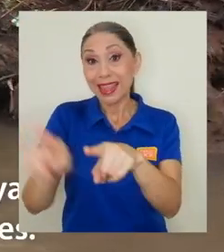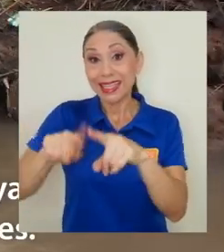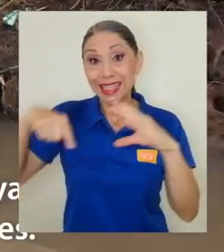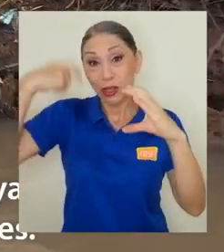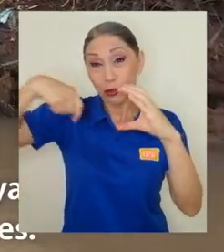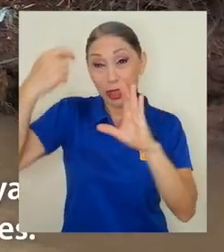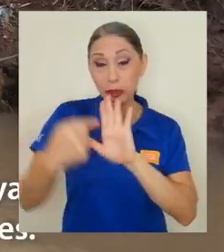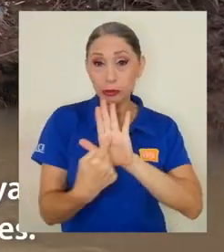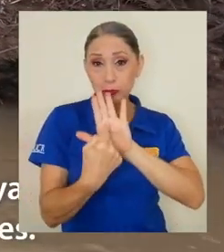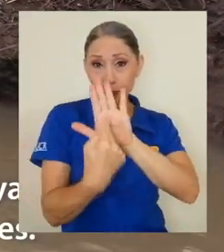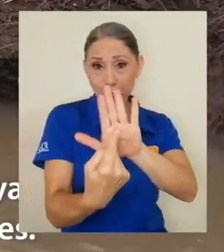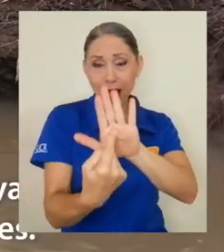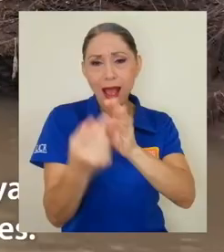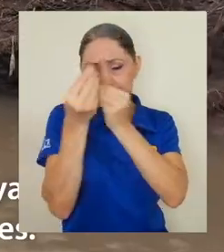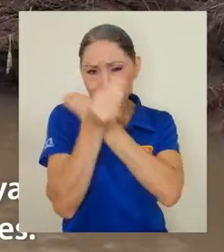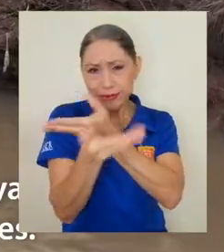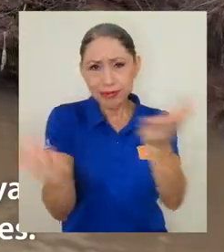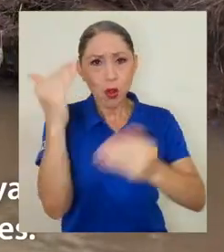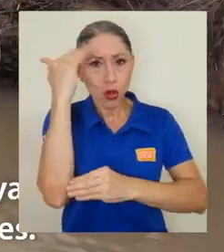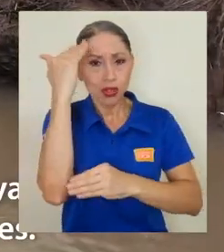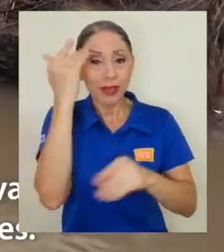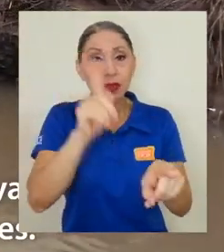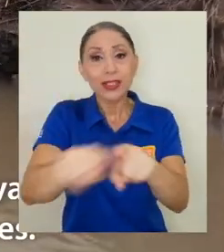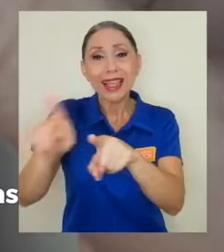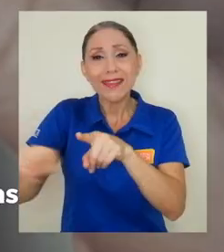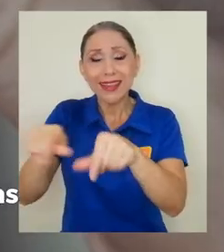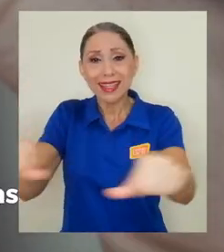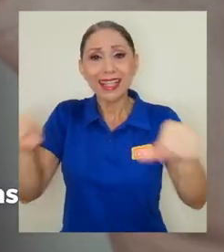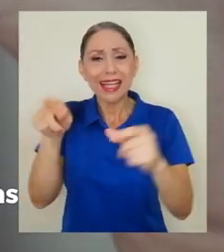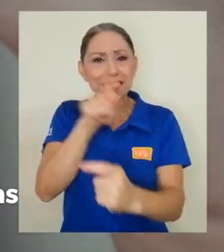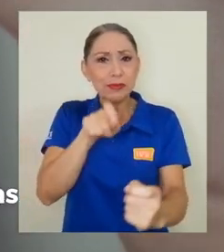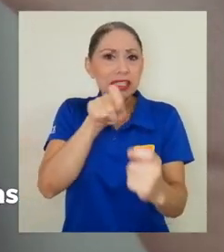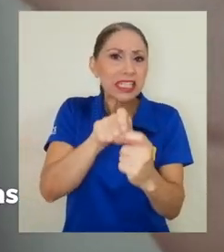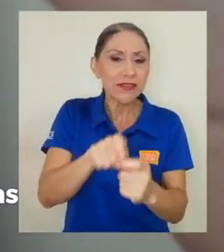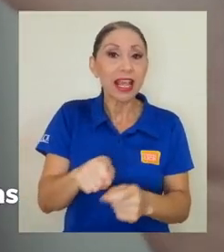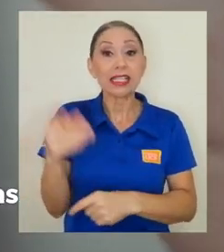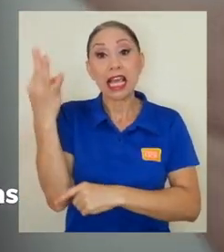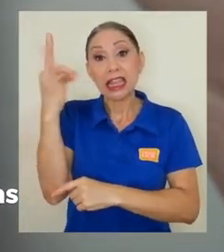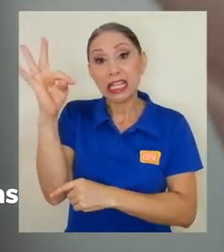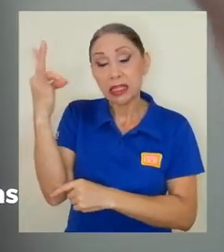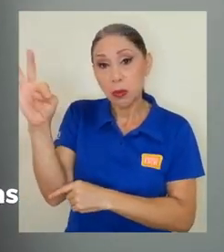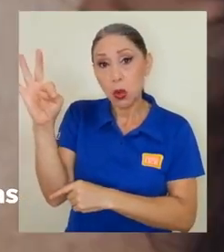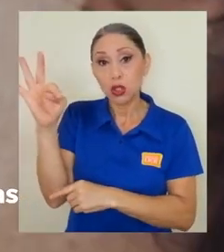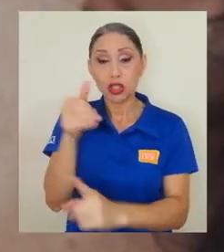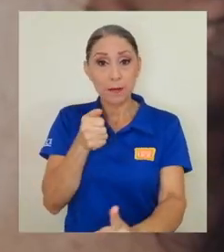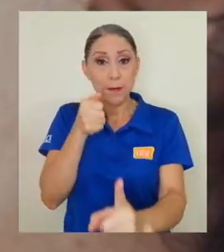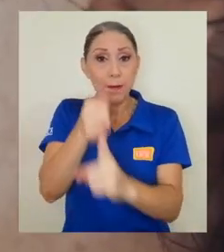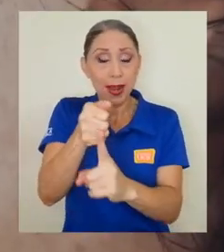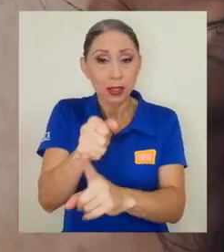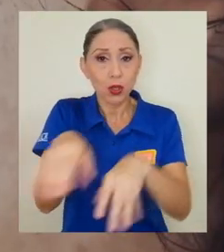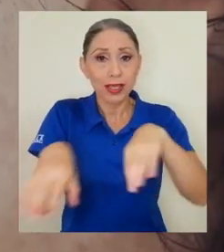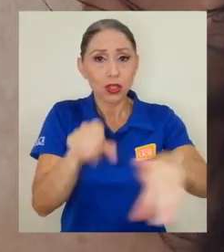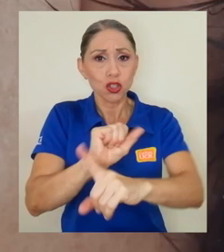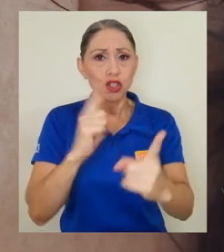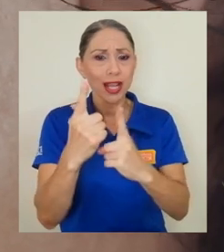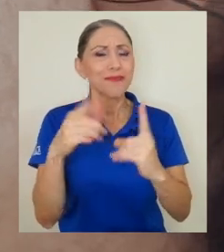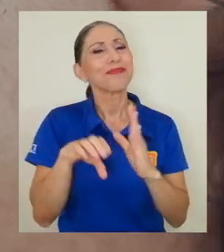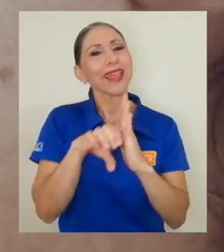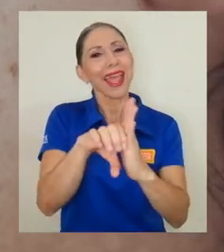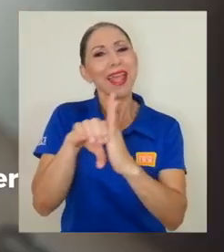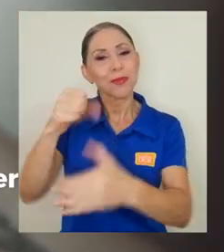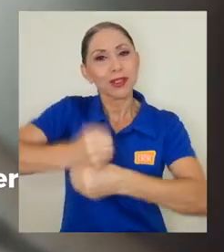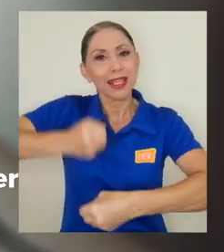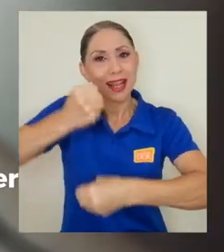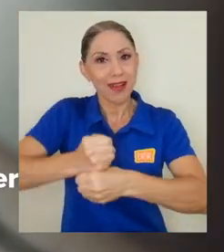videos, se transmiten conocimientos en áreas específicas, testimonios, el impacto de la acción social y ejemplos de trabajos que se